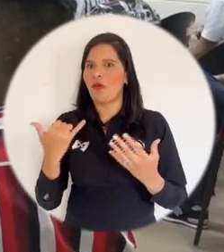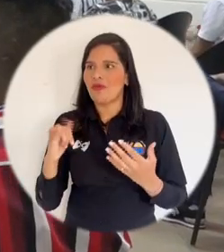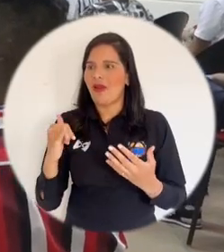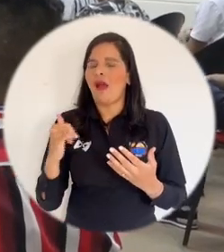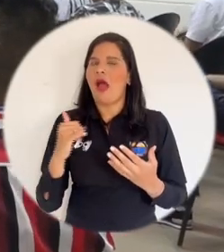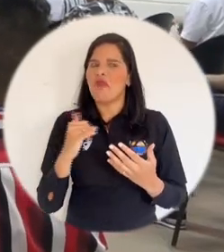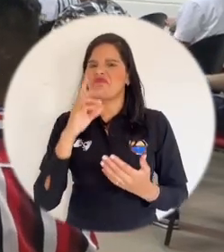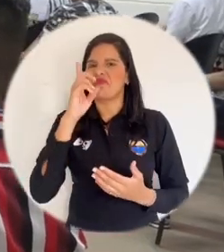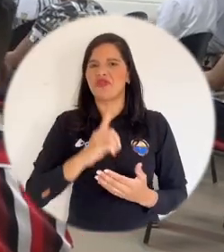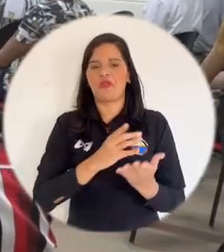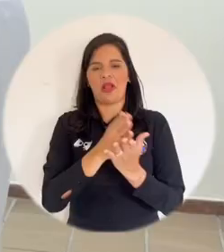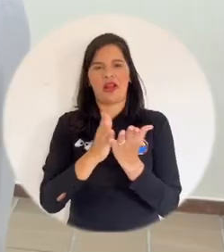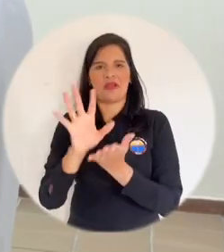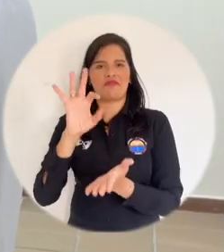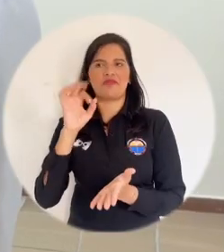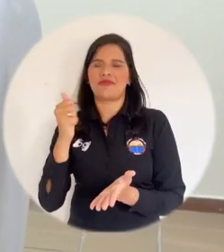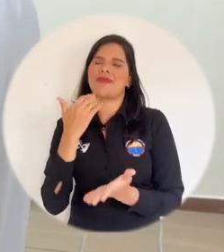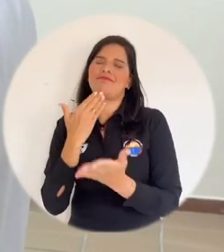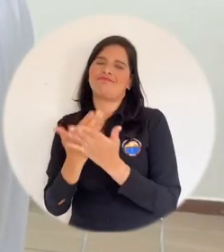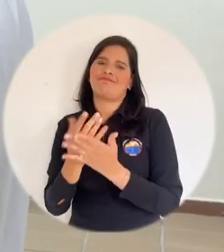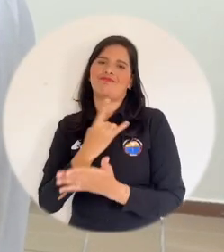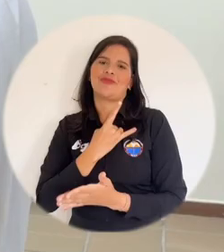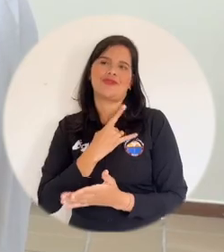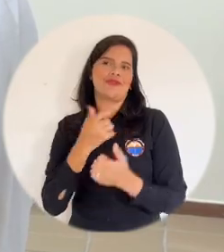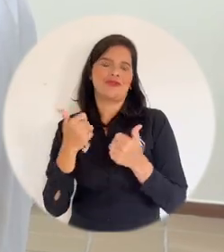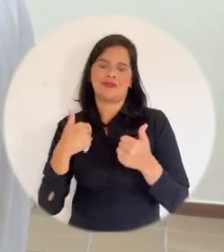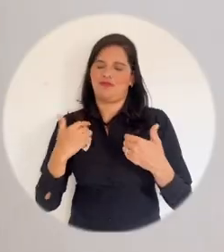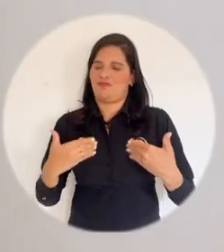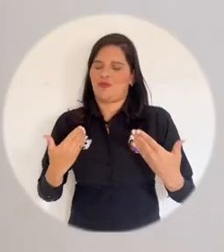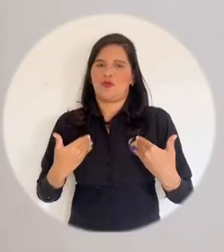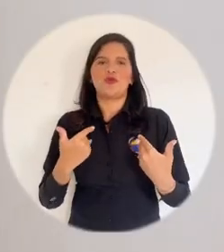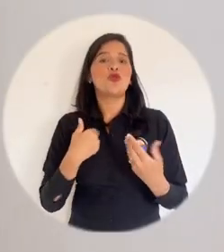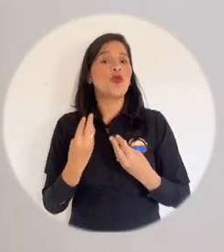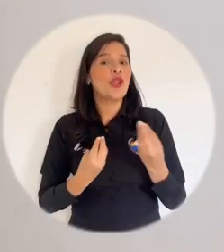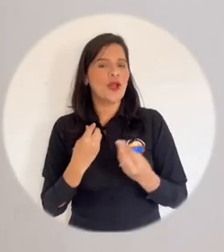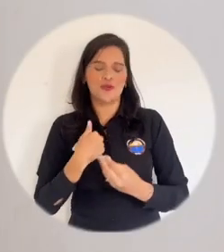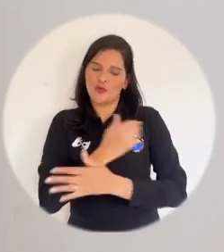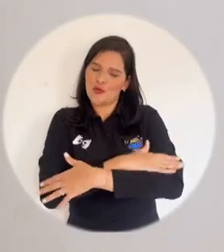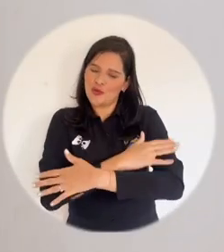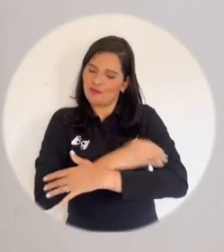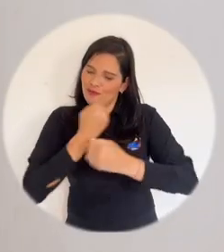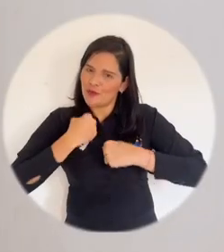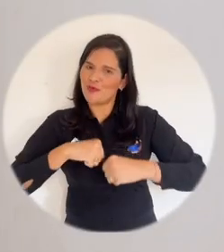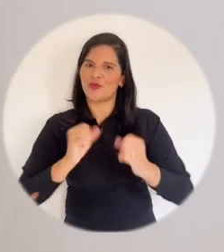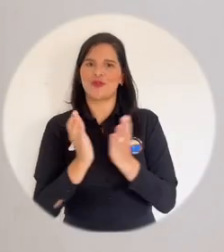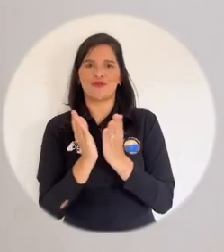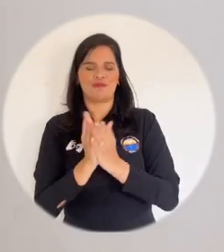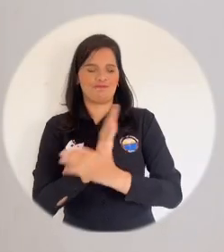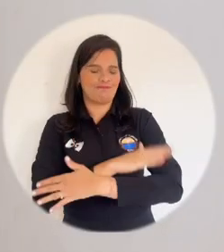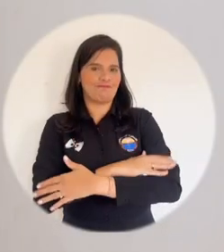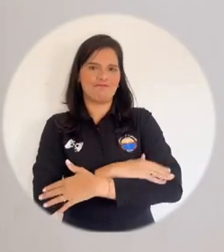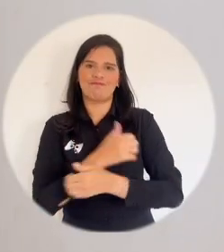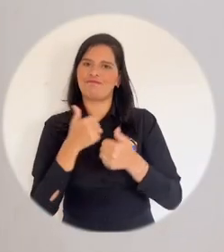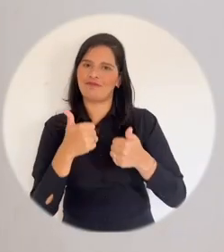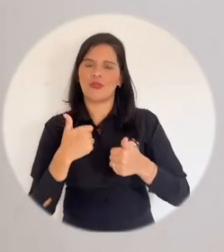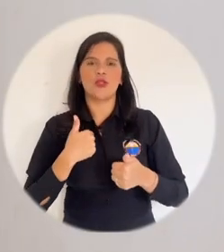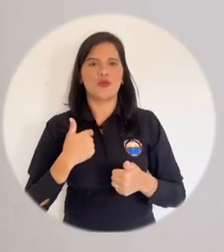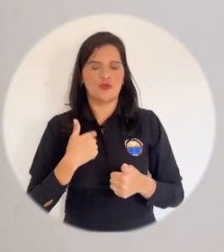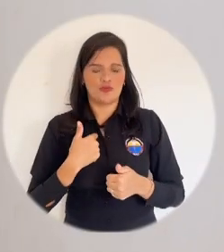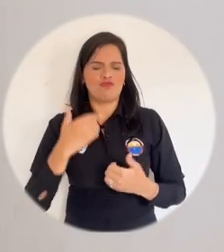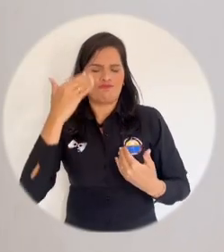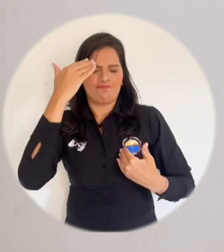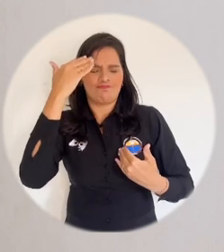Tengo esta oportunidad, la voy a aprovechar, la universidad me va a brindar todo. Entonces yo solo necesito poner todo mi esfuerzo, toda mi educación